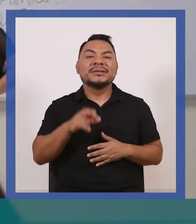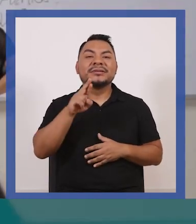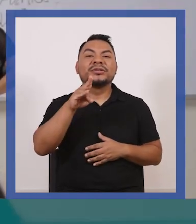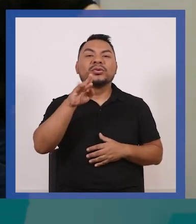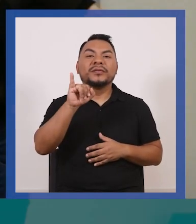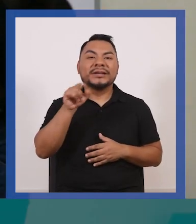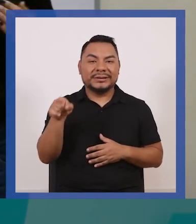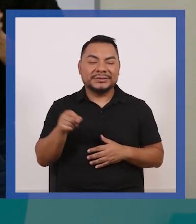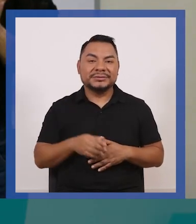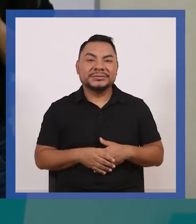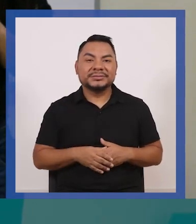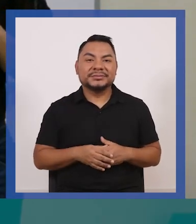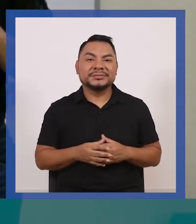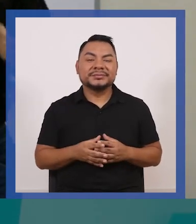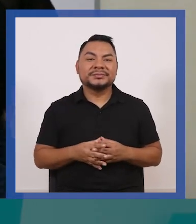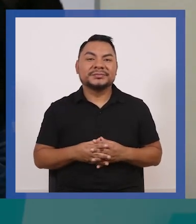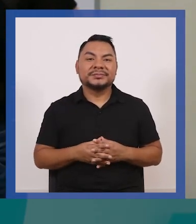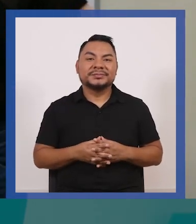Rubí.